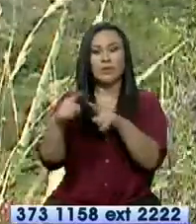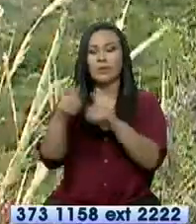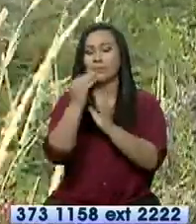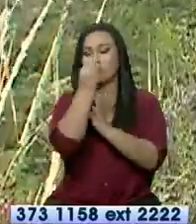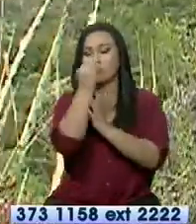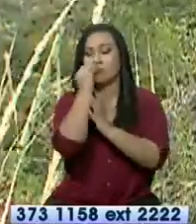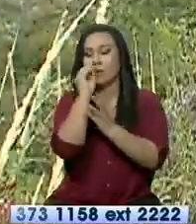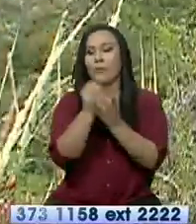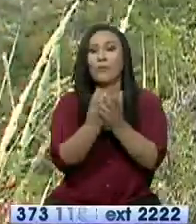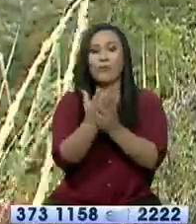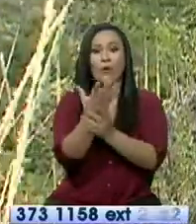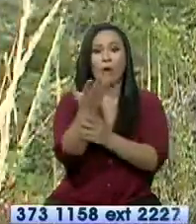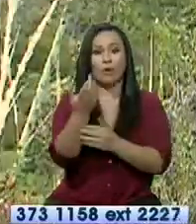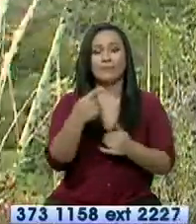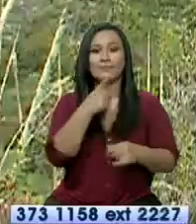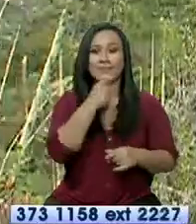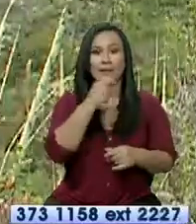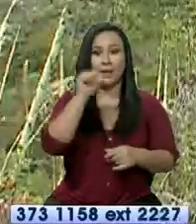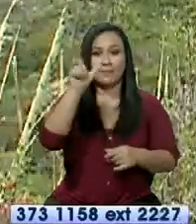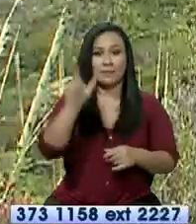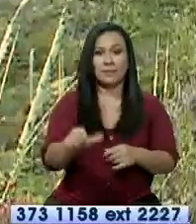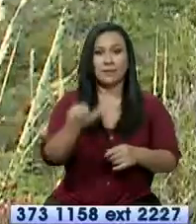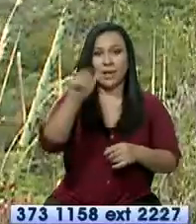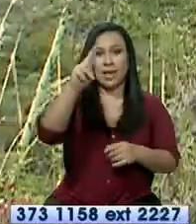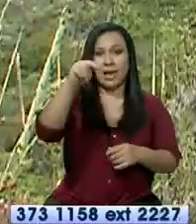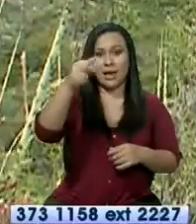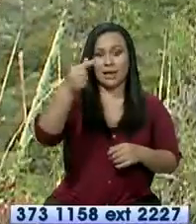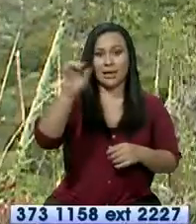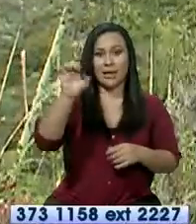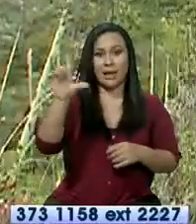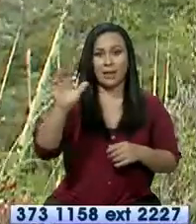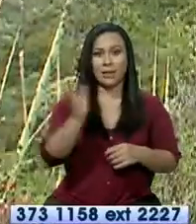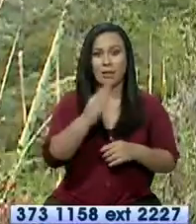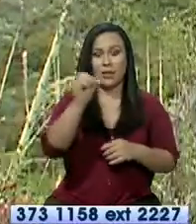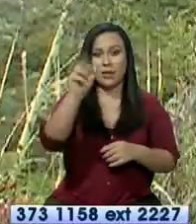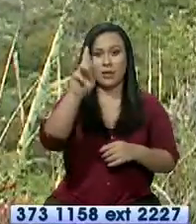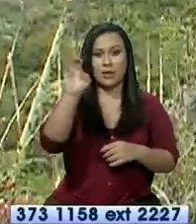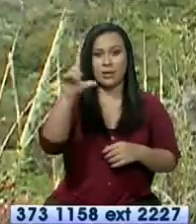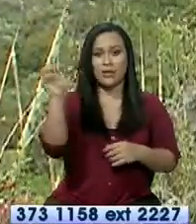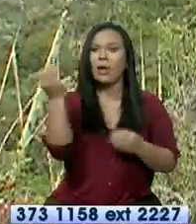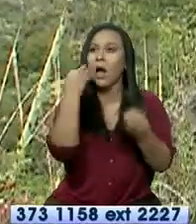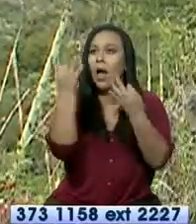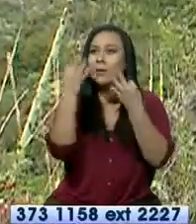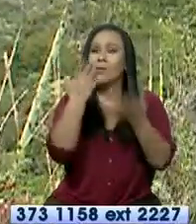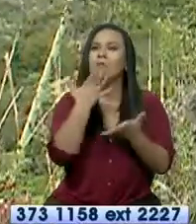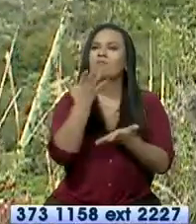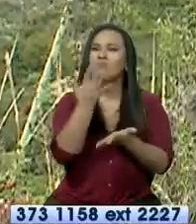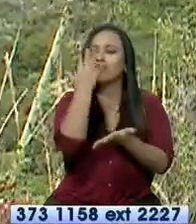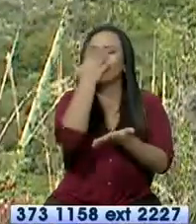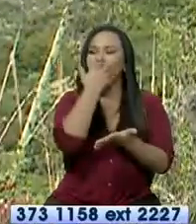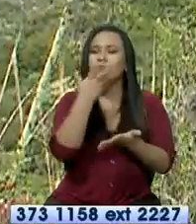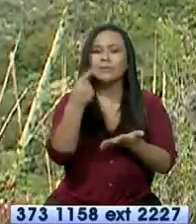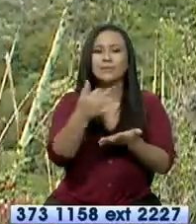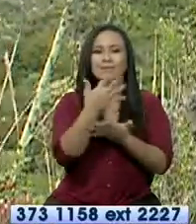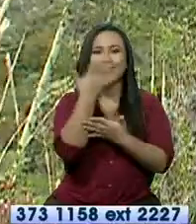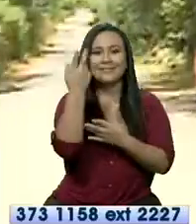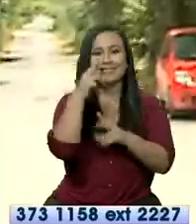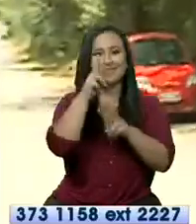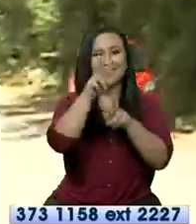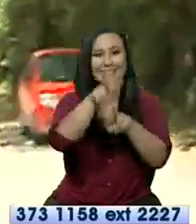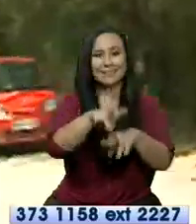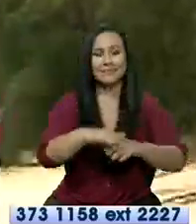explorar. Ángel Orellana, administrador del lugar, nos cuenta sobre este bosque protector y los distintos atractivos que aquí encontramos.